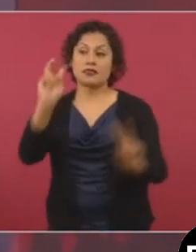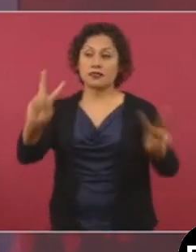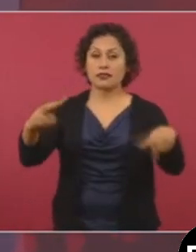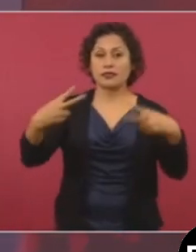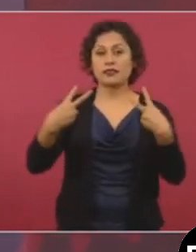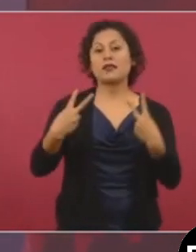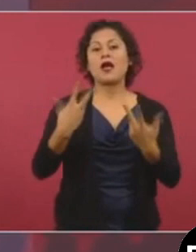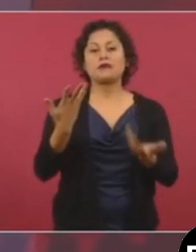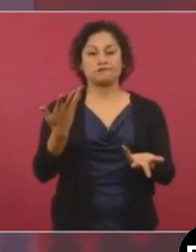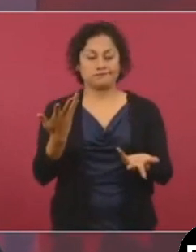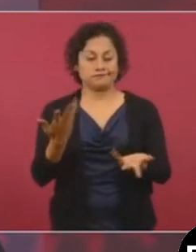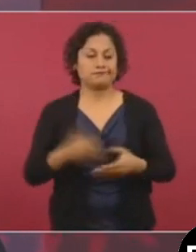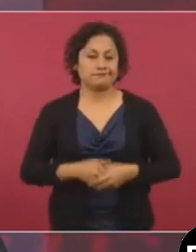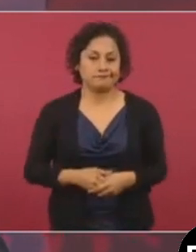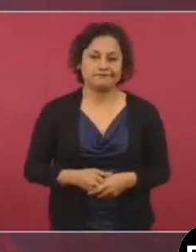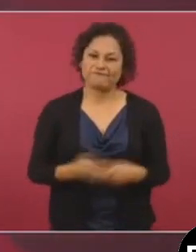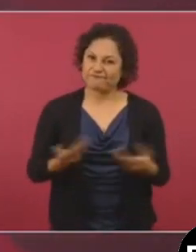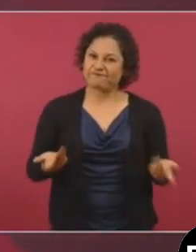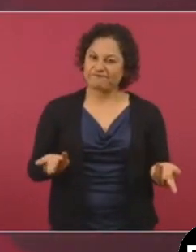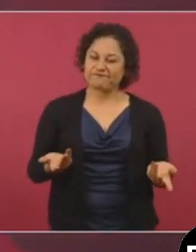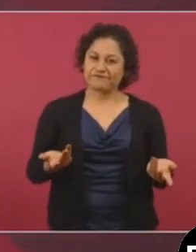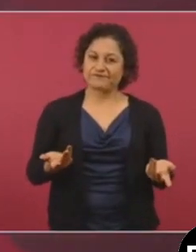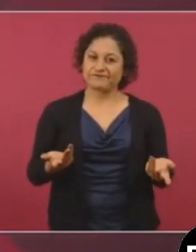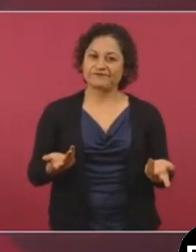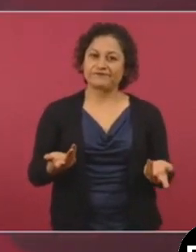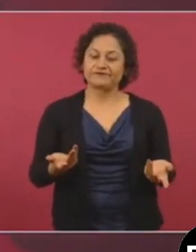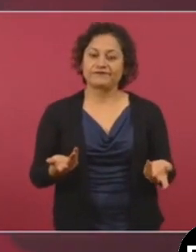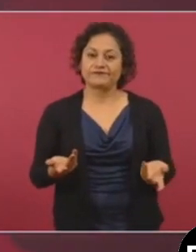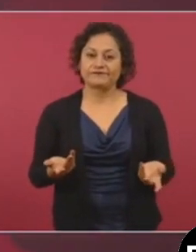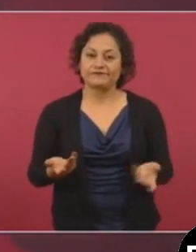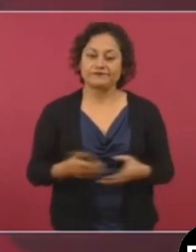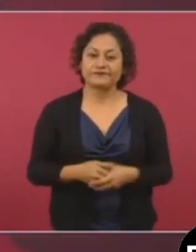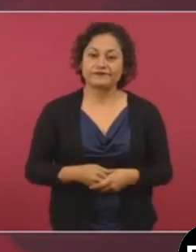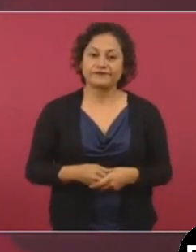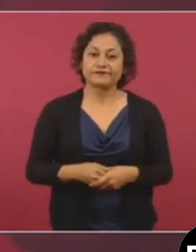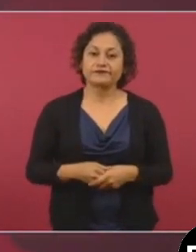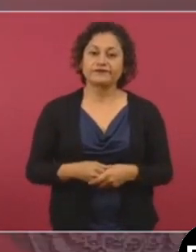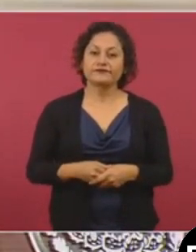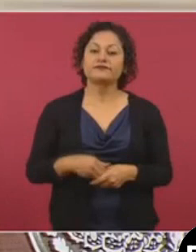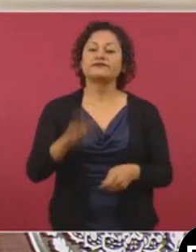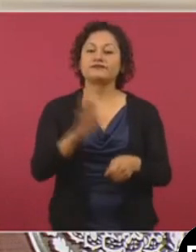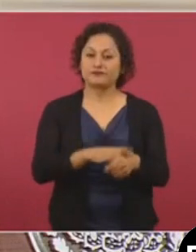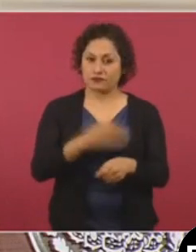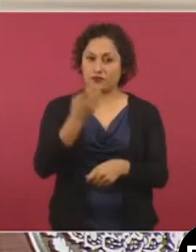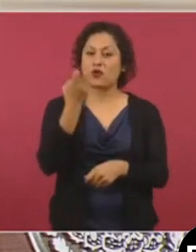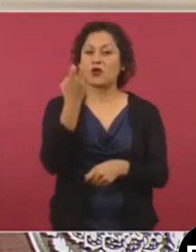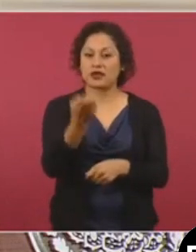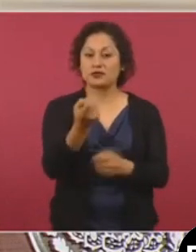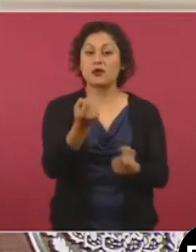Por eso la prepotencia, la arrogancia